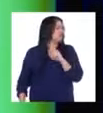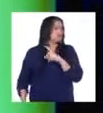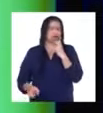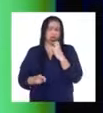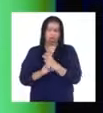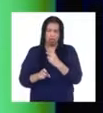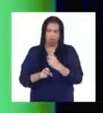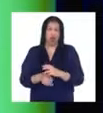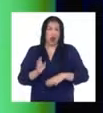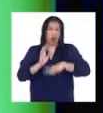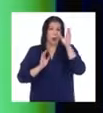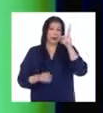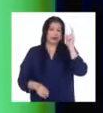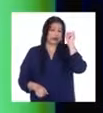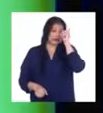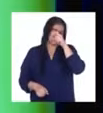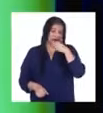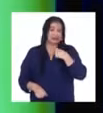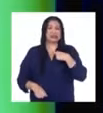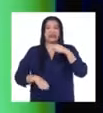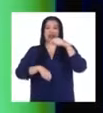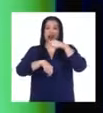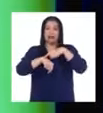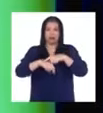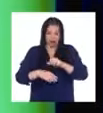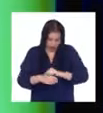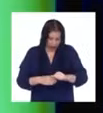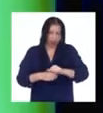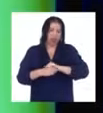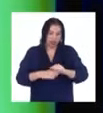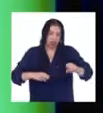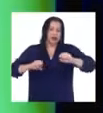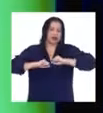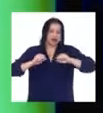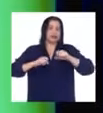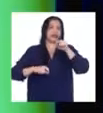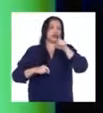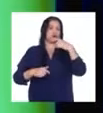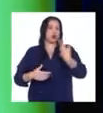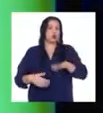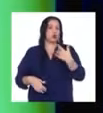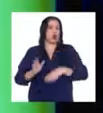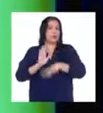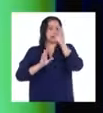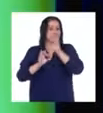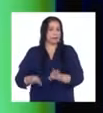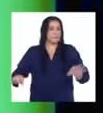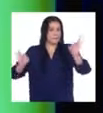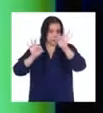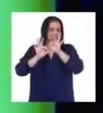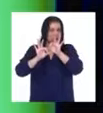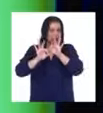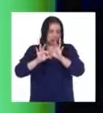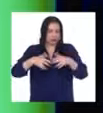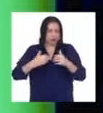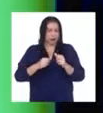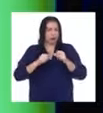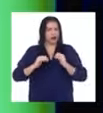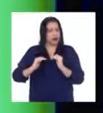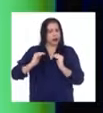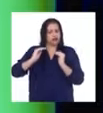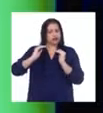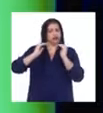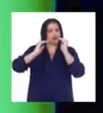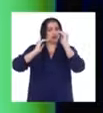Lo más complicado es los entrenamientos y es lo fundamental para mantener el nivel deportivo.